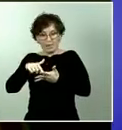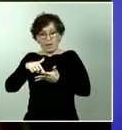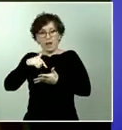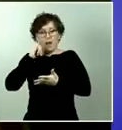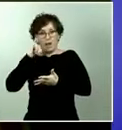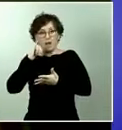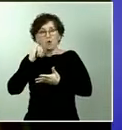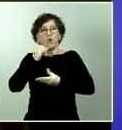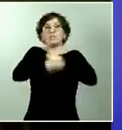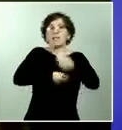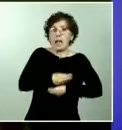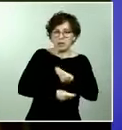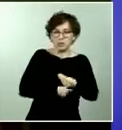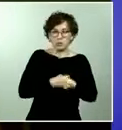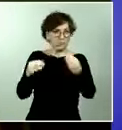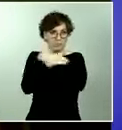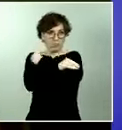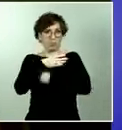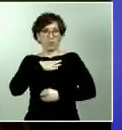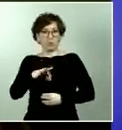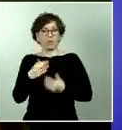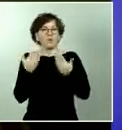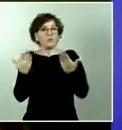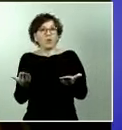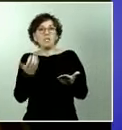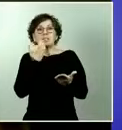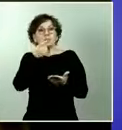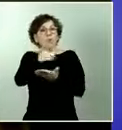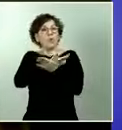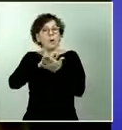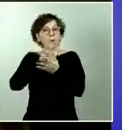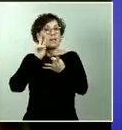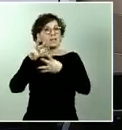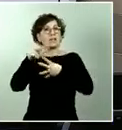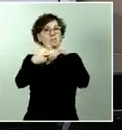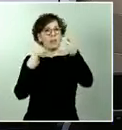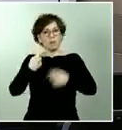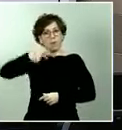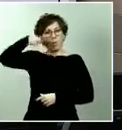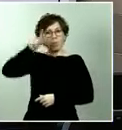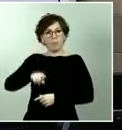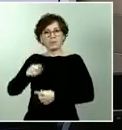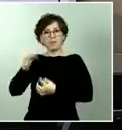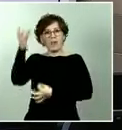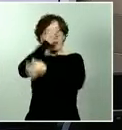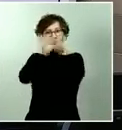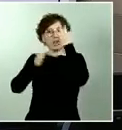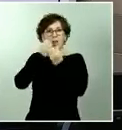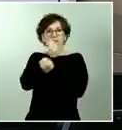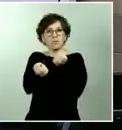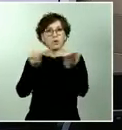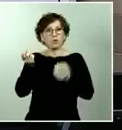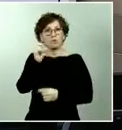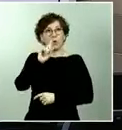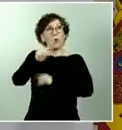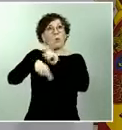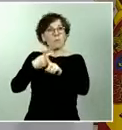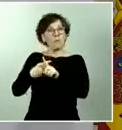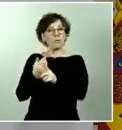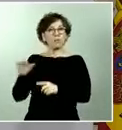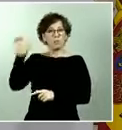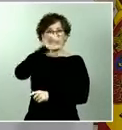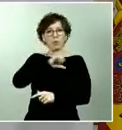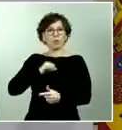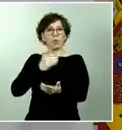transparencia no han ofrecido estos datos durante un mes y porque ahora han dejado de pedirlos a las comunidades autónomas muchas gracias muchas